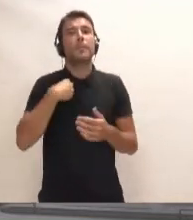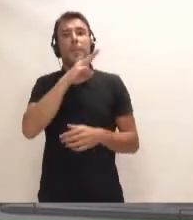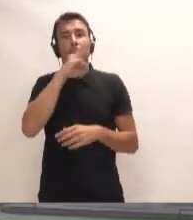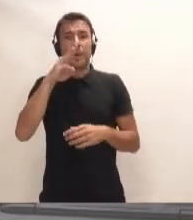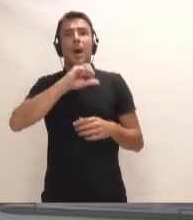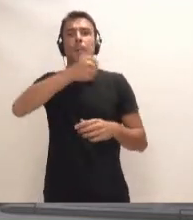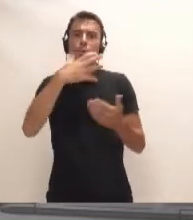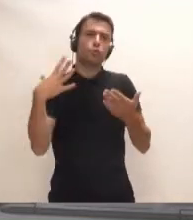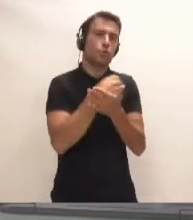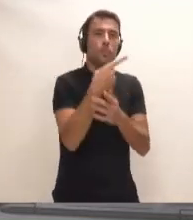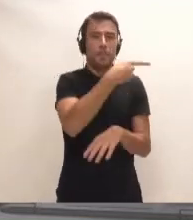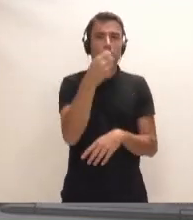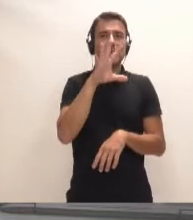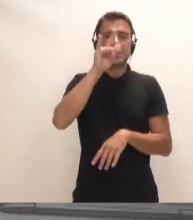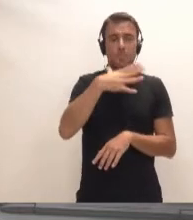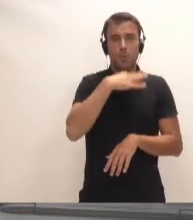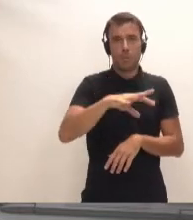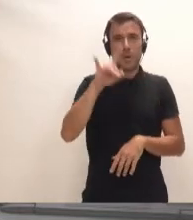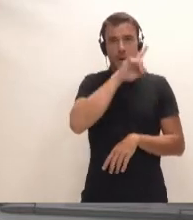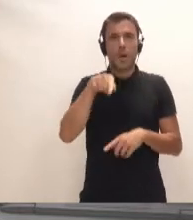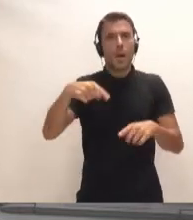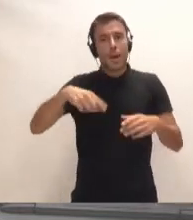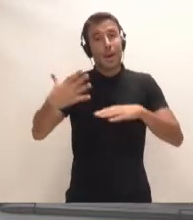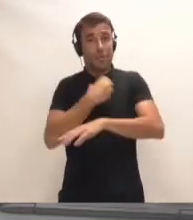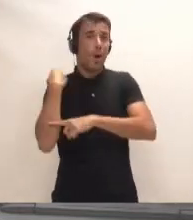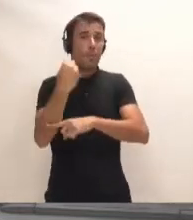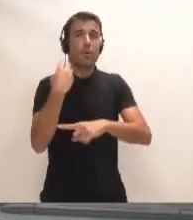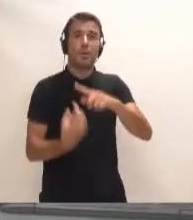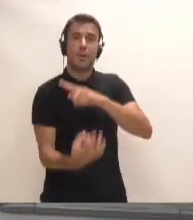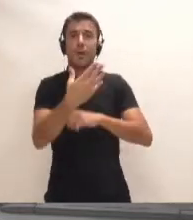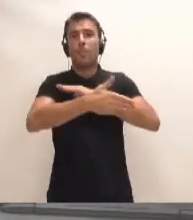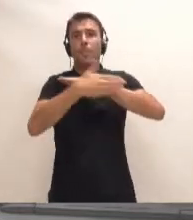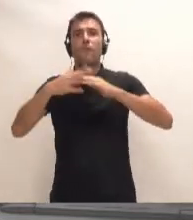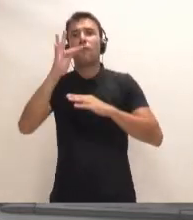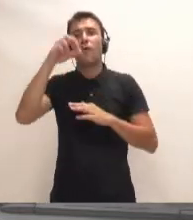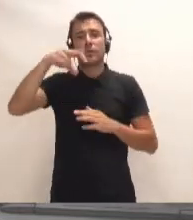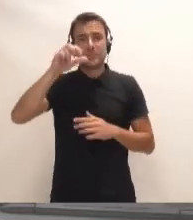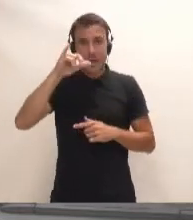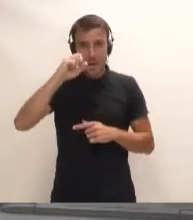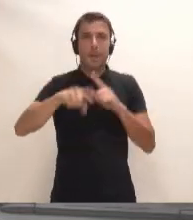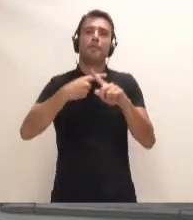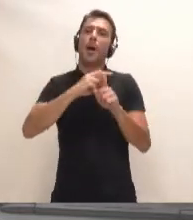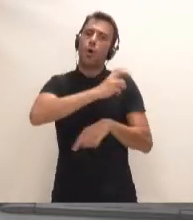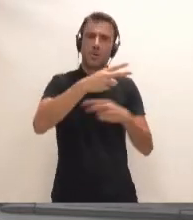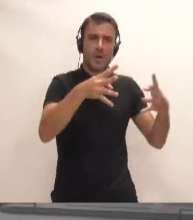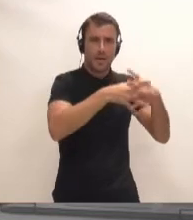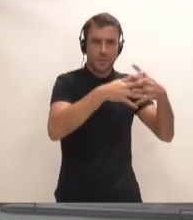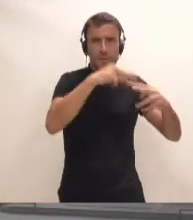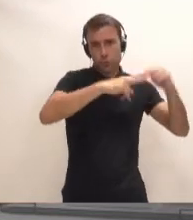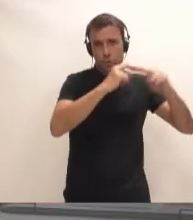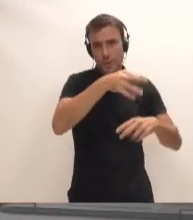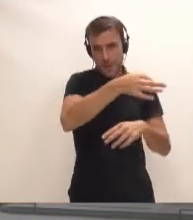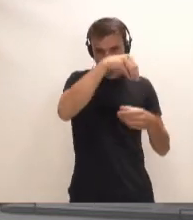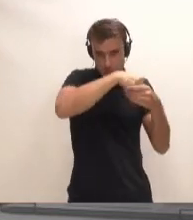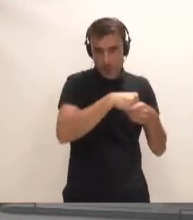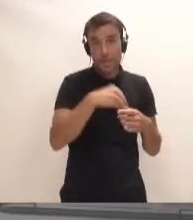todos los grupos menos por Si Podemos Canarias, en el que se muestra el apoyo de la Corporación a la construcción del puerto de Fonsalía, así como de otras infraestructuras de la isla. Mismo